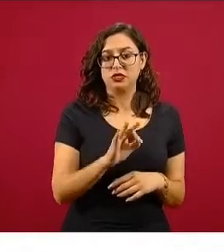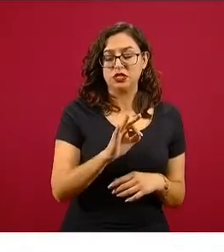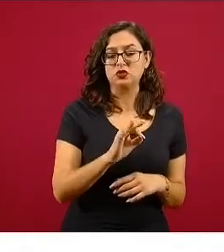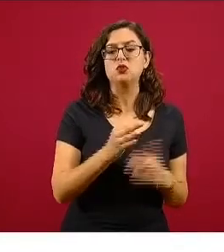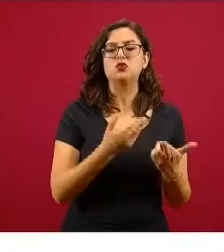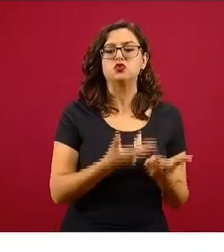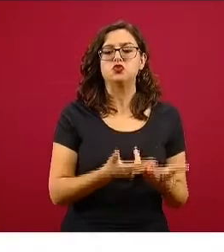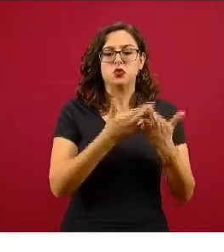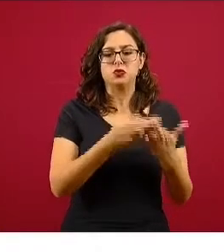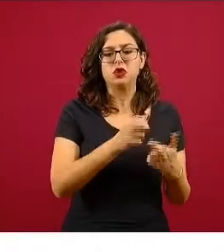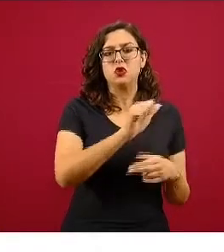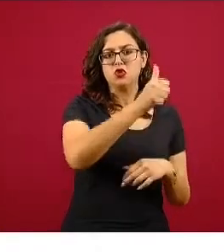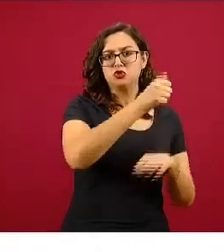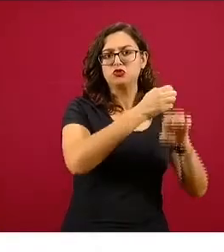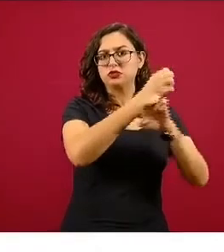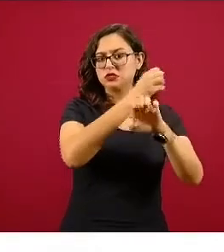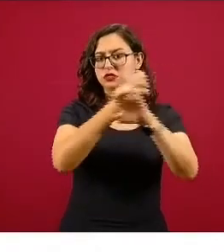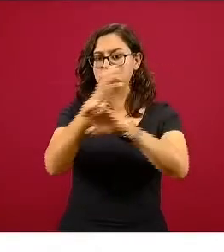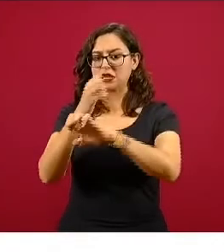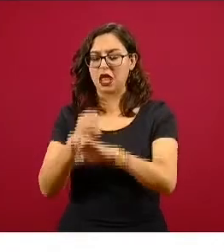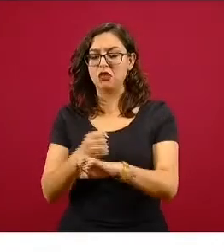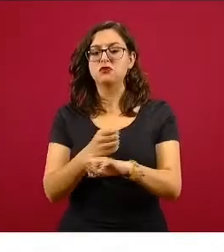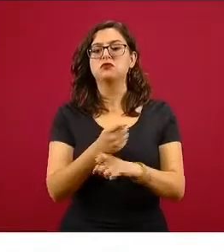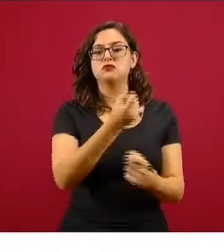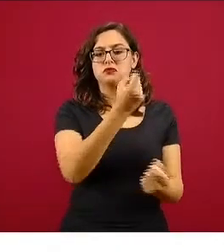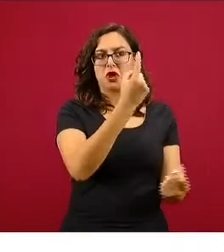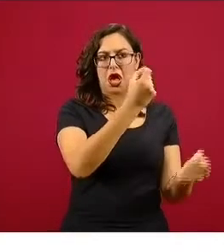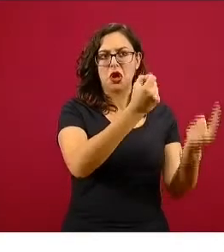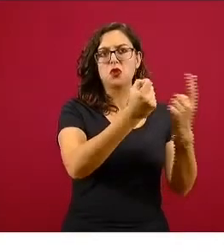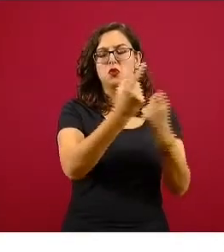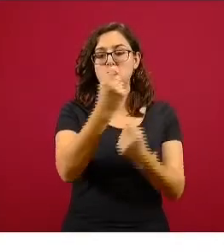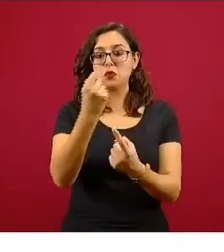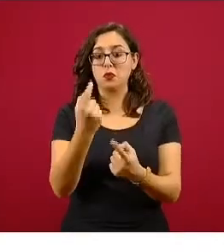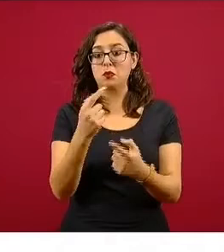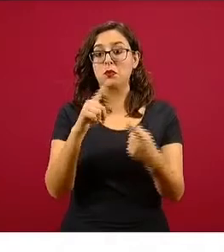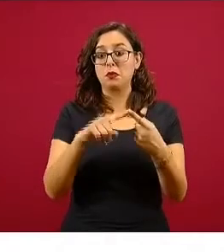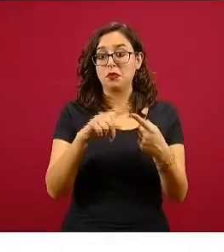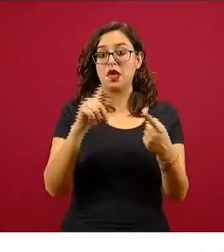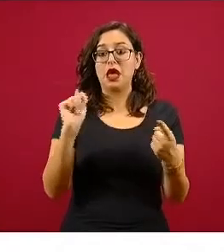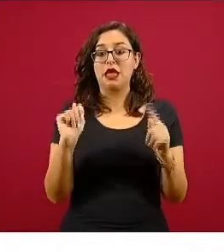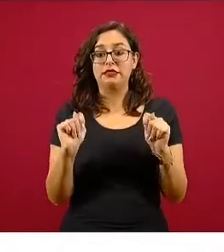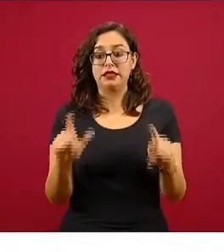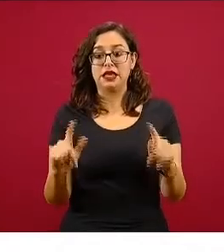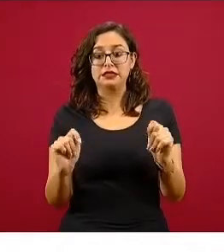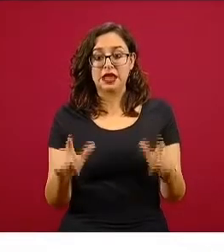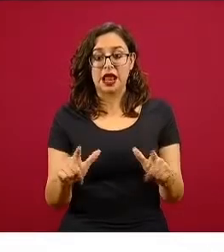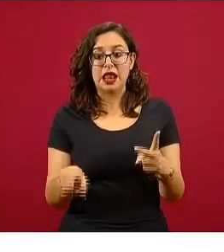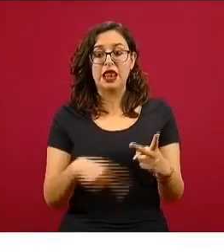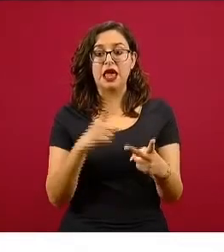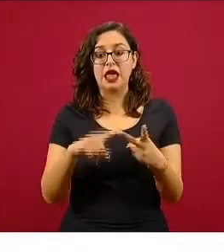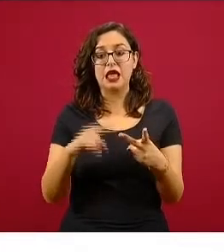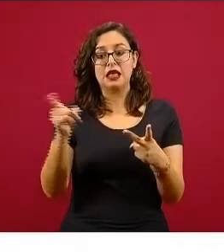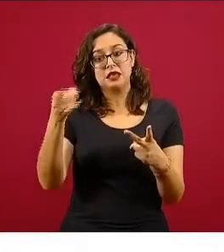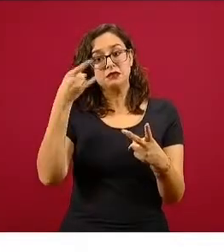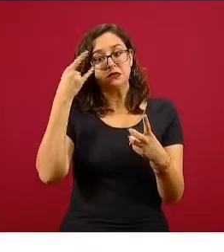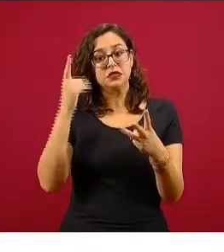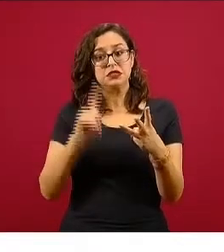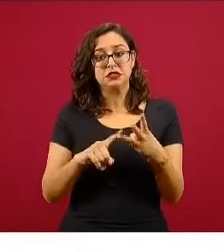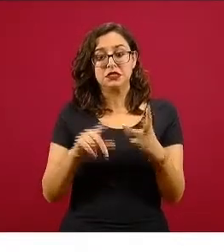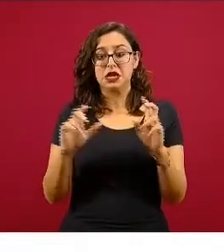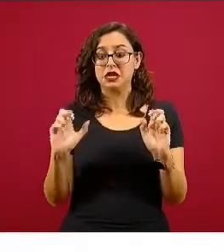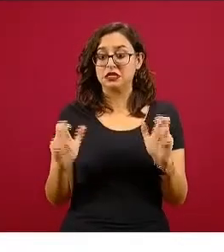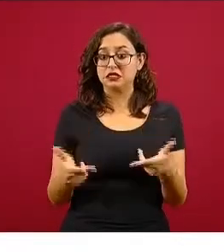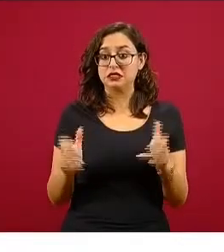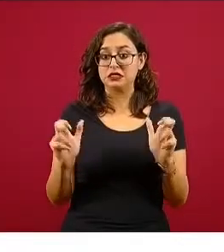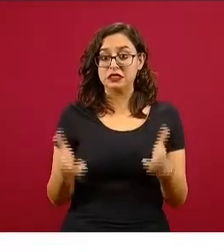federativas, algunas de ellas con alta disponibilidad, como son Tlaxcala, Campeche, Chiapas, con 88, 89